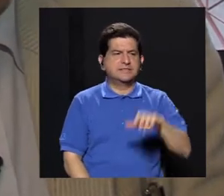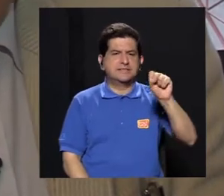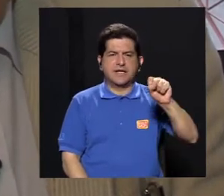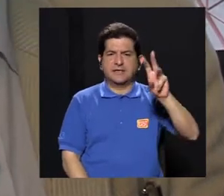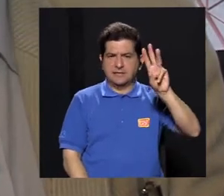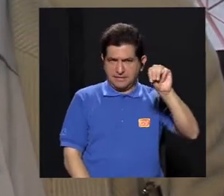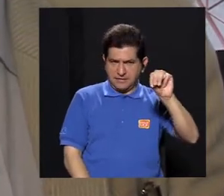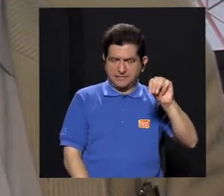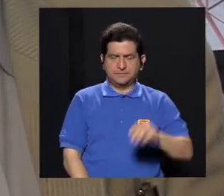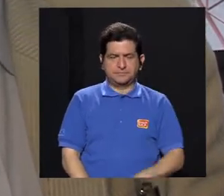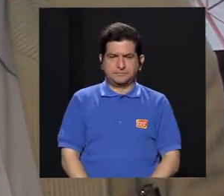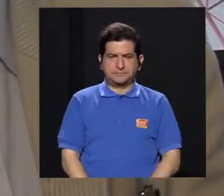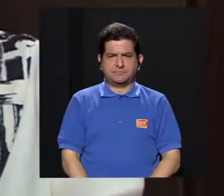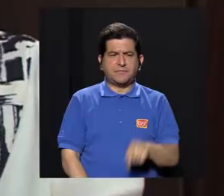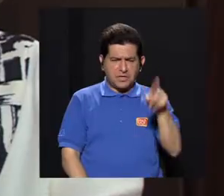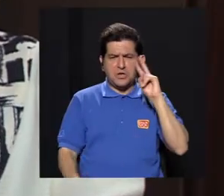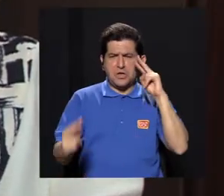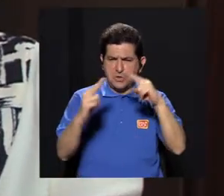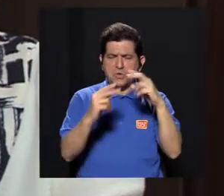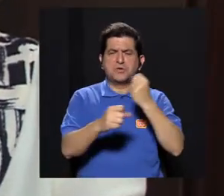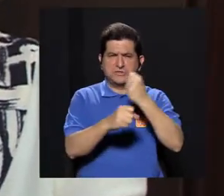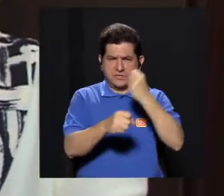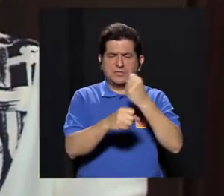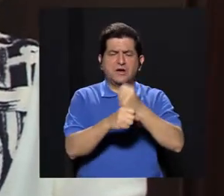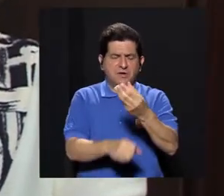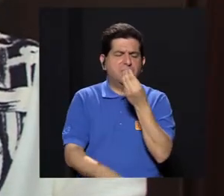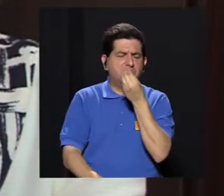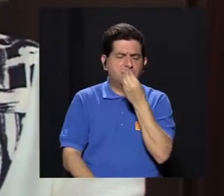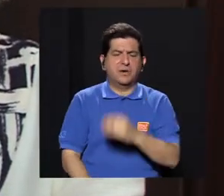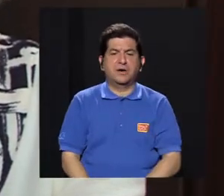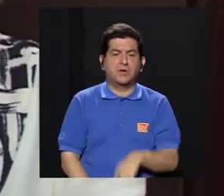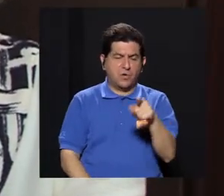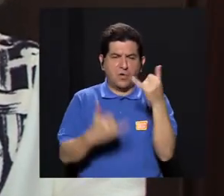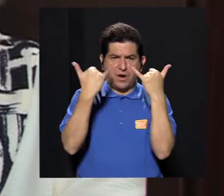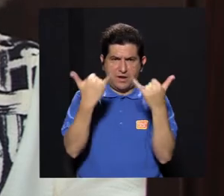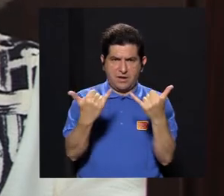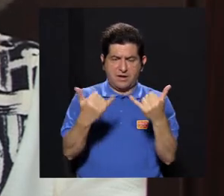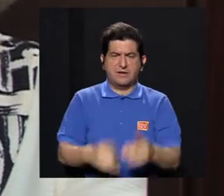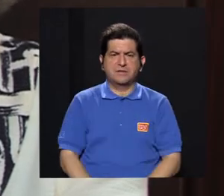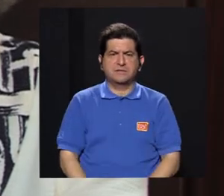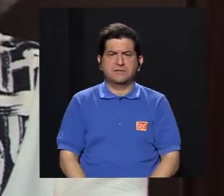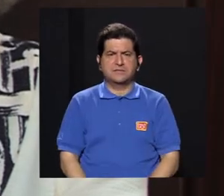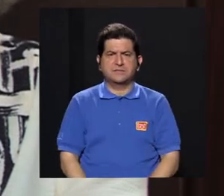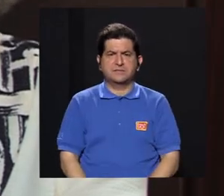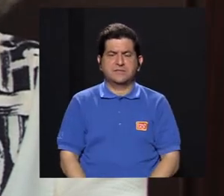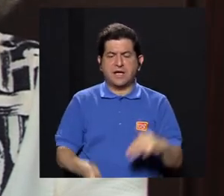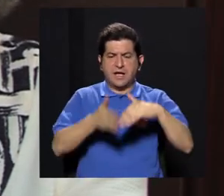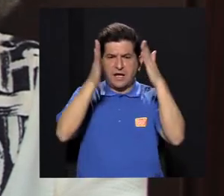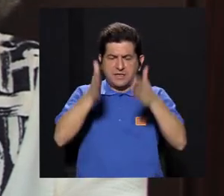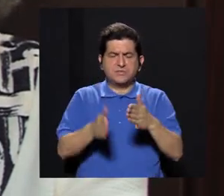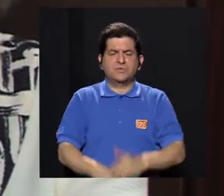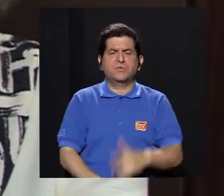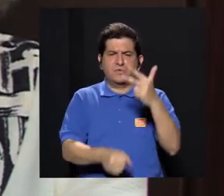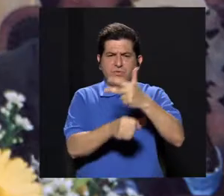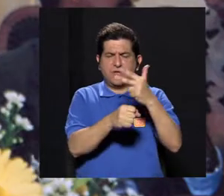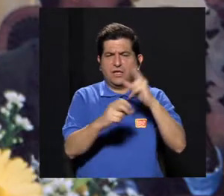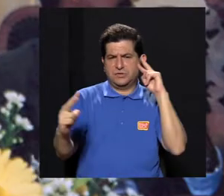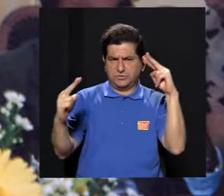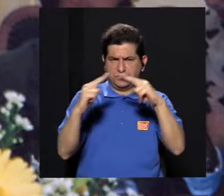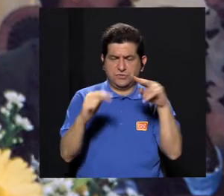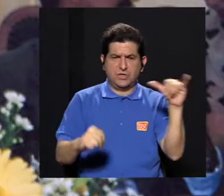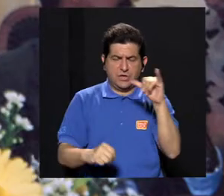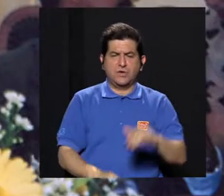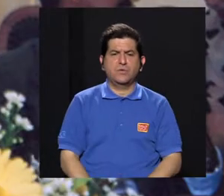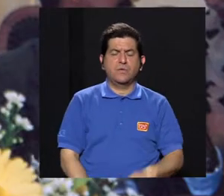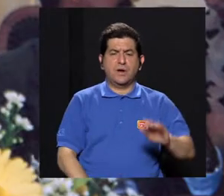como Sandra Murillo y todo eso. Él conocía mucho el trabajo de nutrición porque lo había conocido a las nutricionistas en Guatemala y ahí